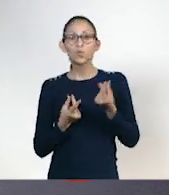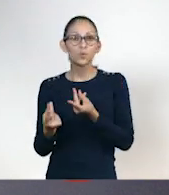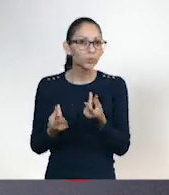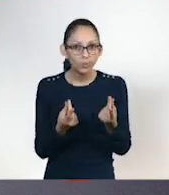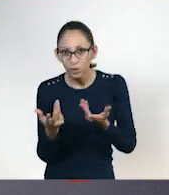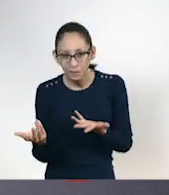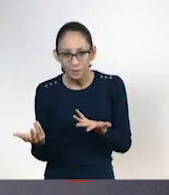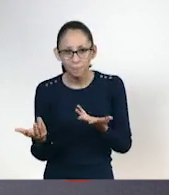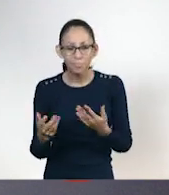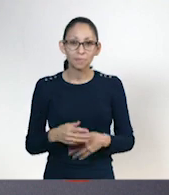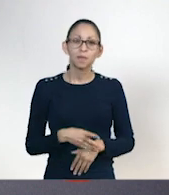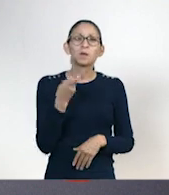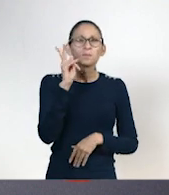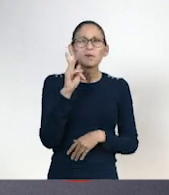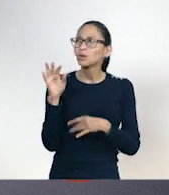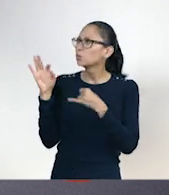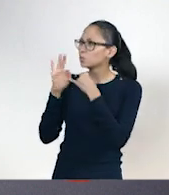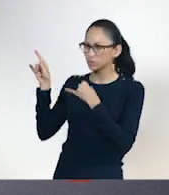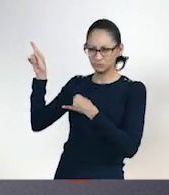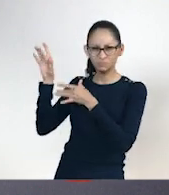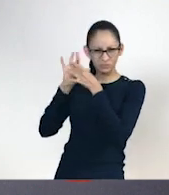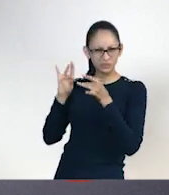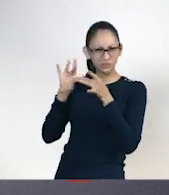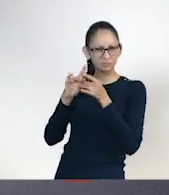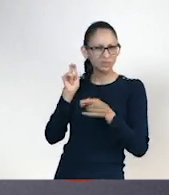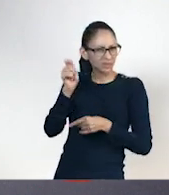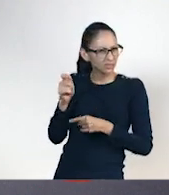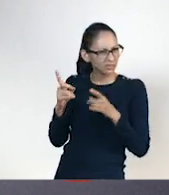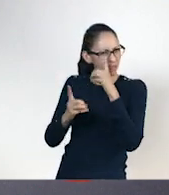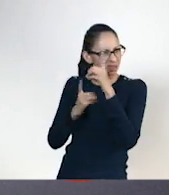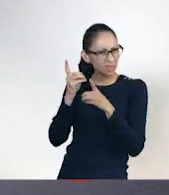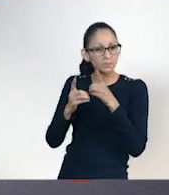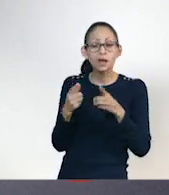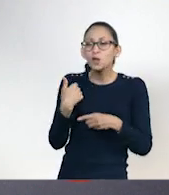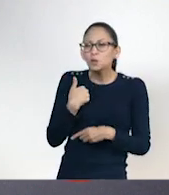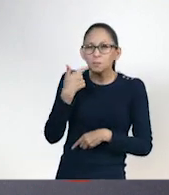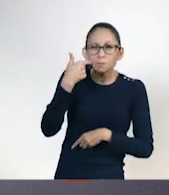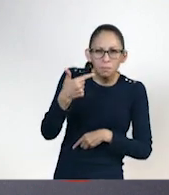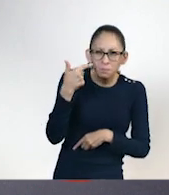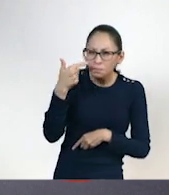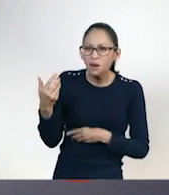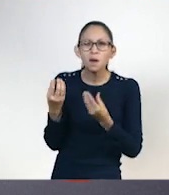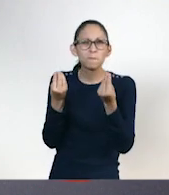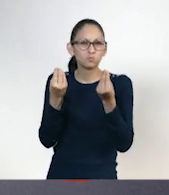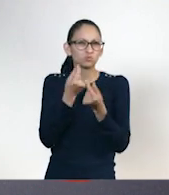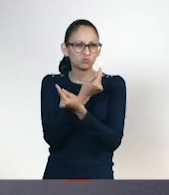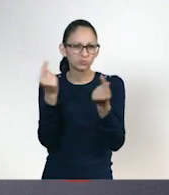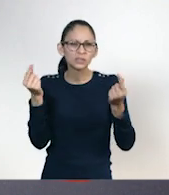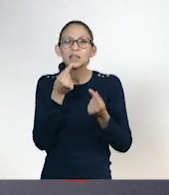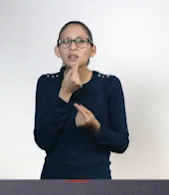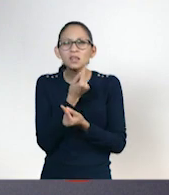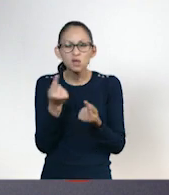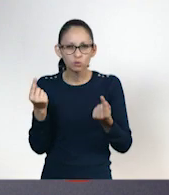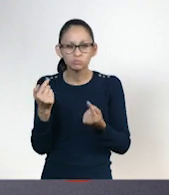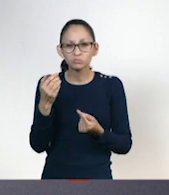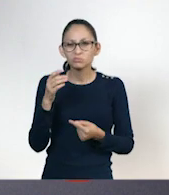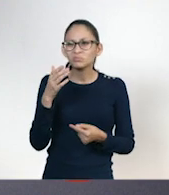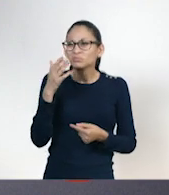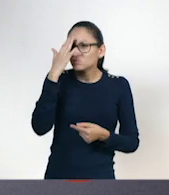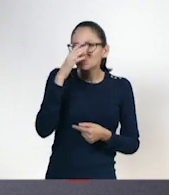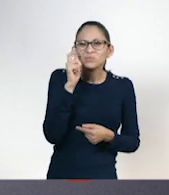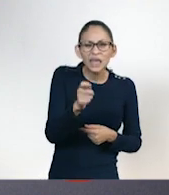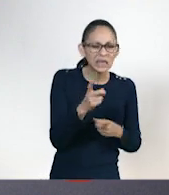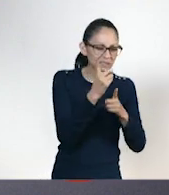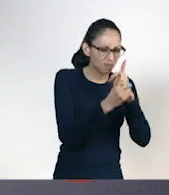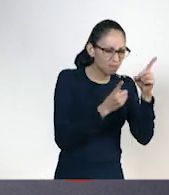Pero por último, profe, ¿nos podría hablar acerca del deporte? Ya que hay muchos niños y niñas como que no conocen la diferencia entre juego y